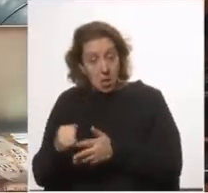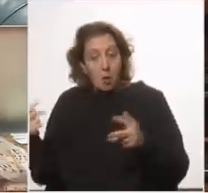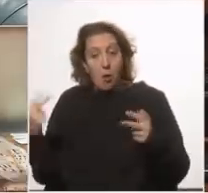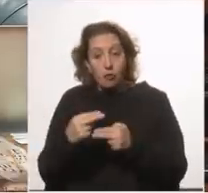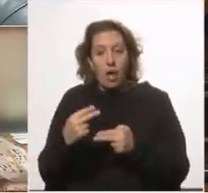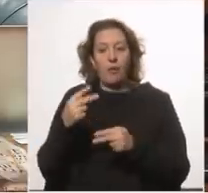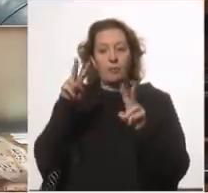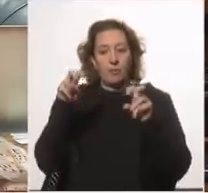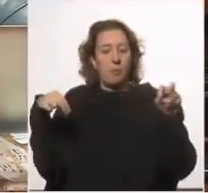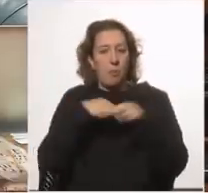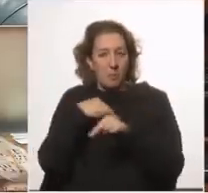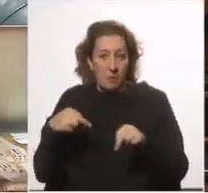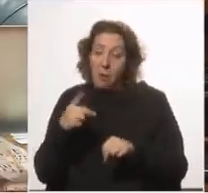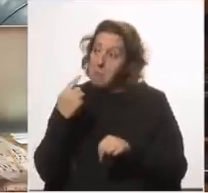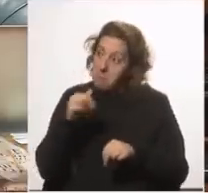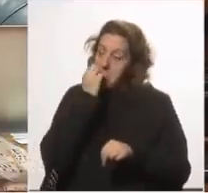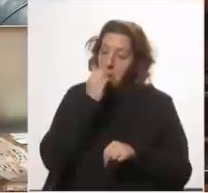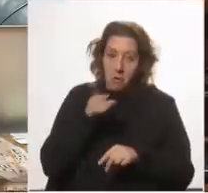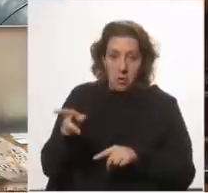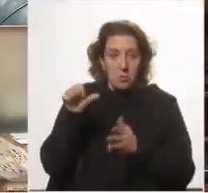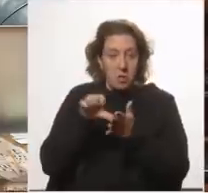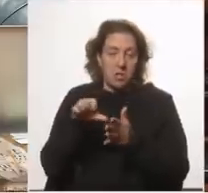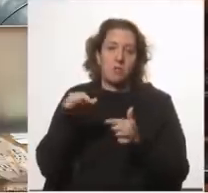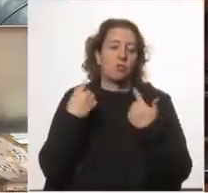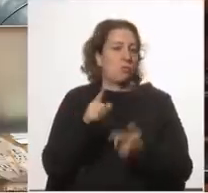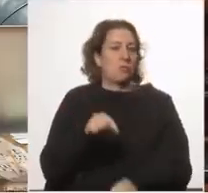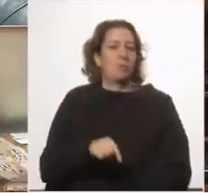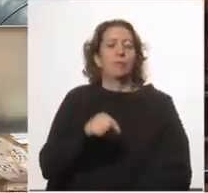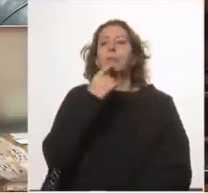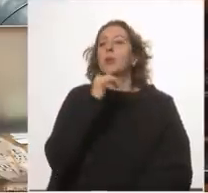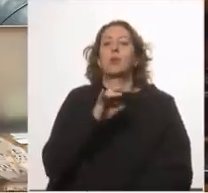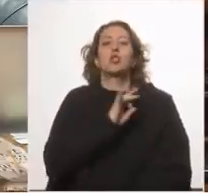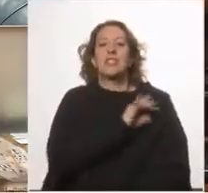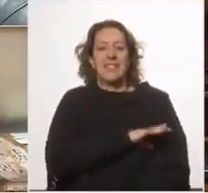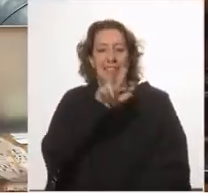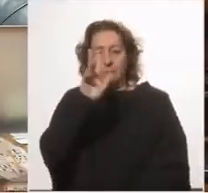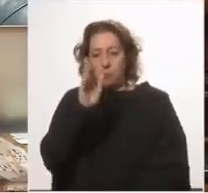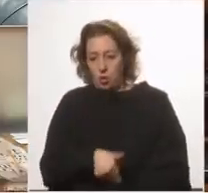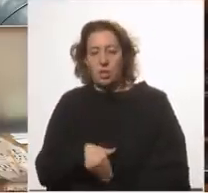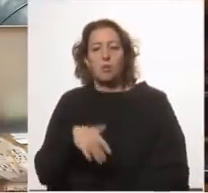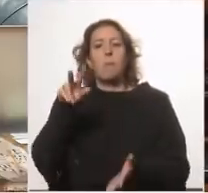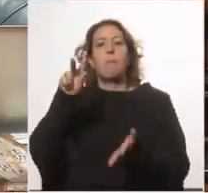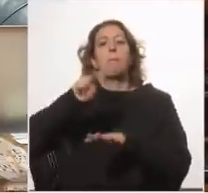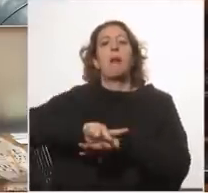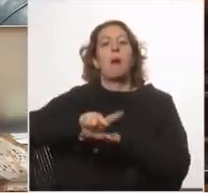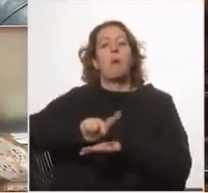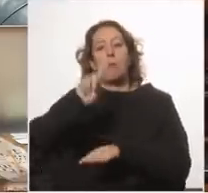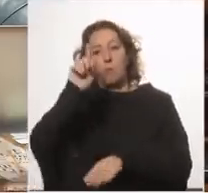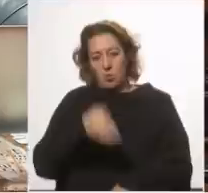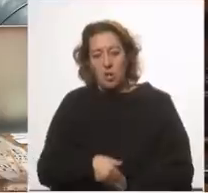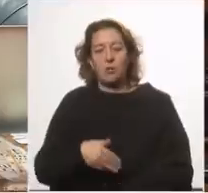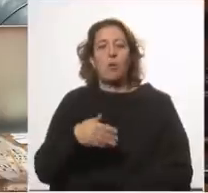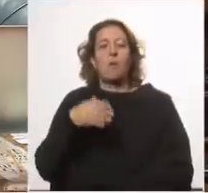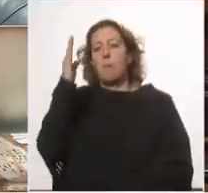movilidad por ejemplo Chile 3% Paraguay 1% Brasil ya recuperó toda la caída